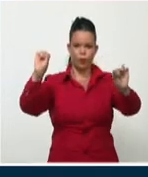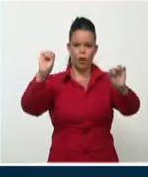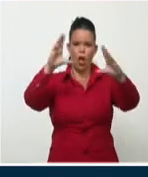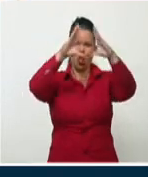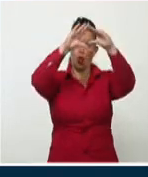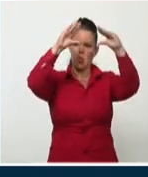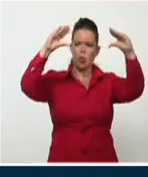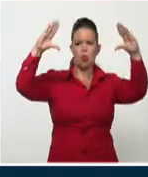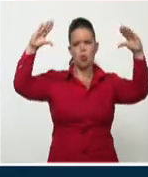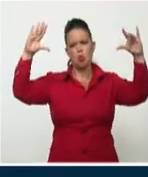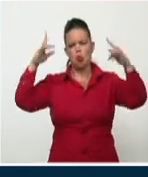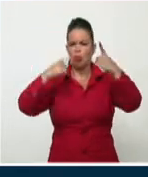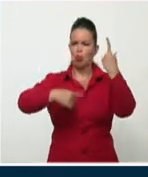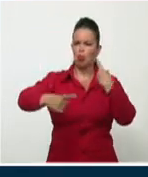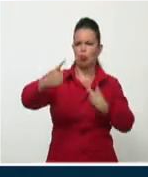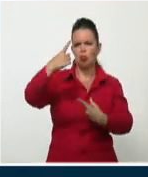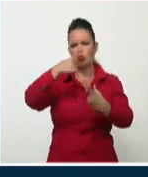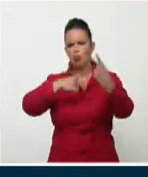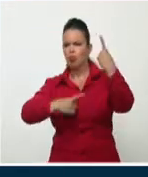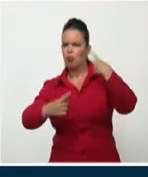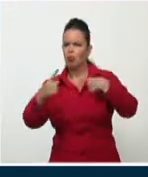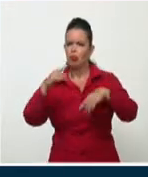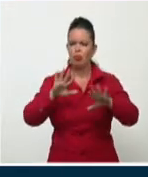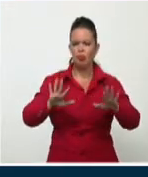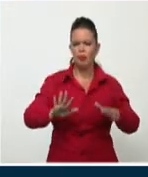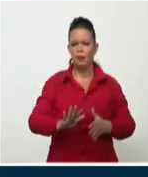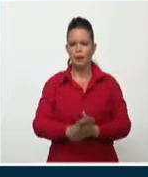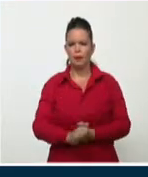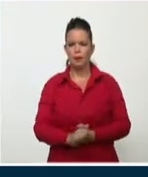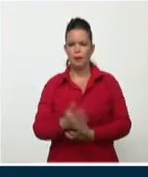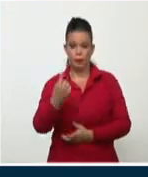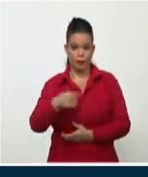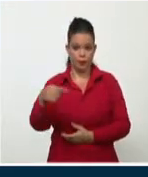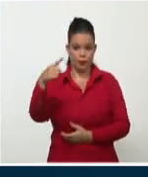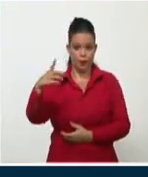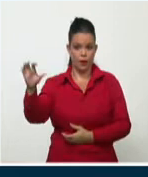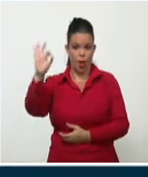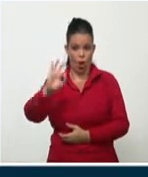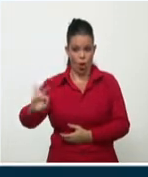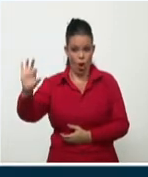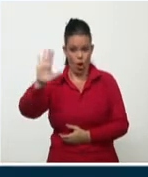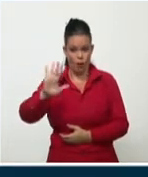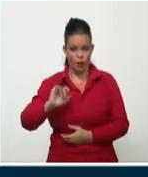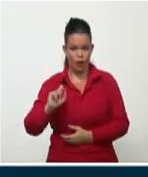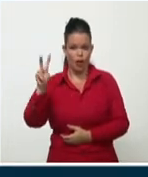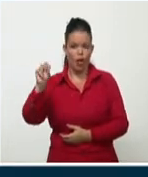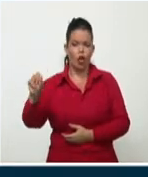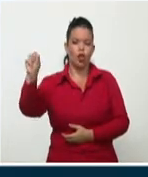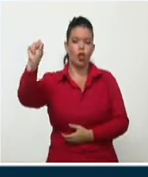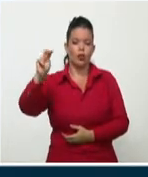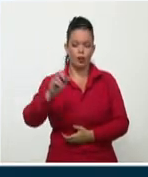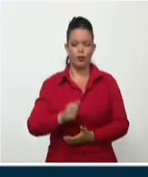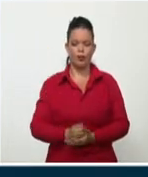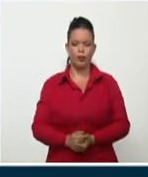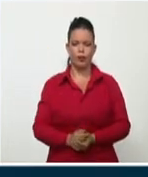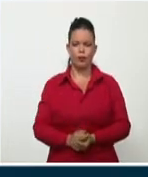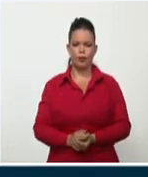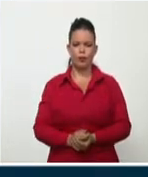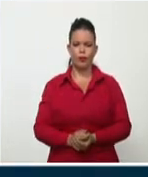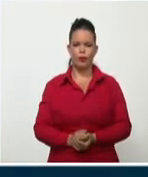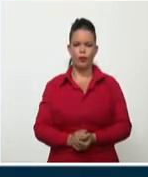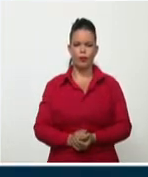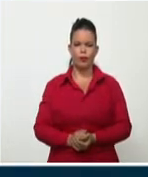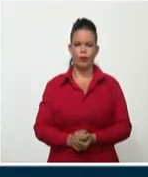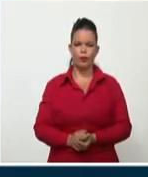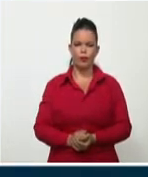territorio, parcialmente nublado, sobre todo en zonas de la zona oriental del país, donde en localidades de su costa norte puede ocurrir de manera ocasional algún chubasco aislado